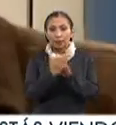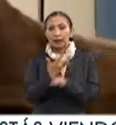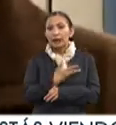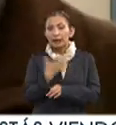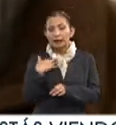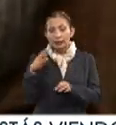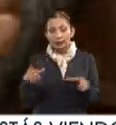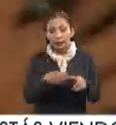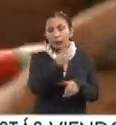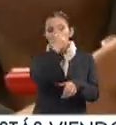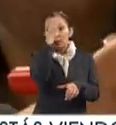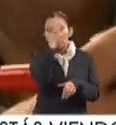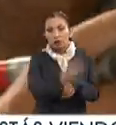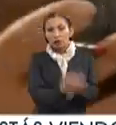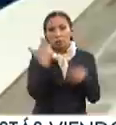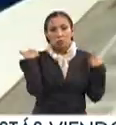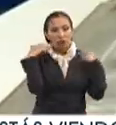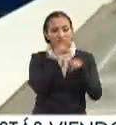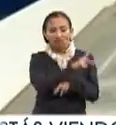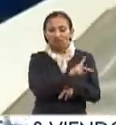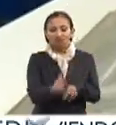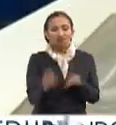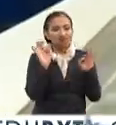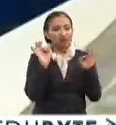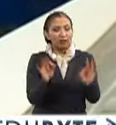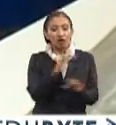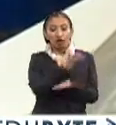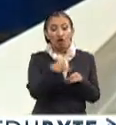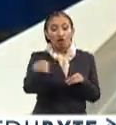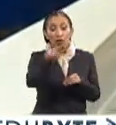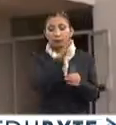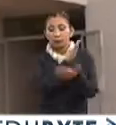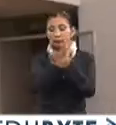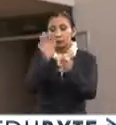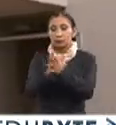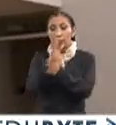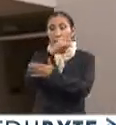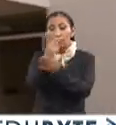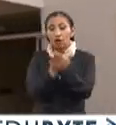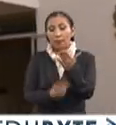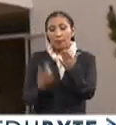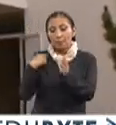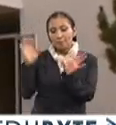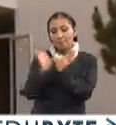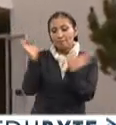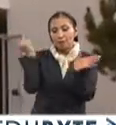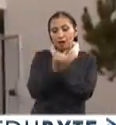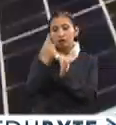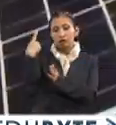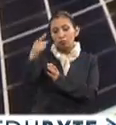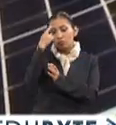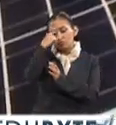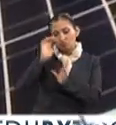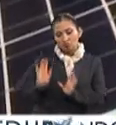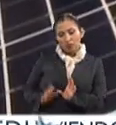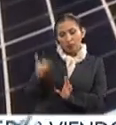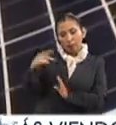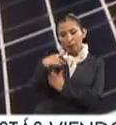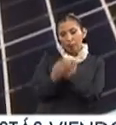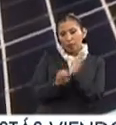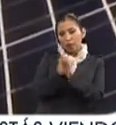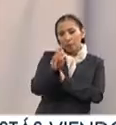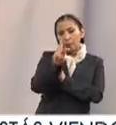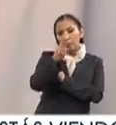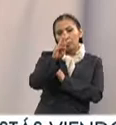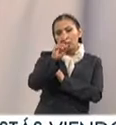tienen conformado el 100% de su plantilla de maestros y todos ellos participan en programas de acreditación de sus perfiles deseables en programas